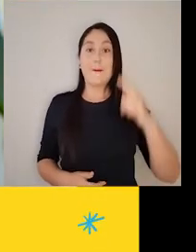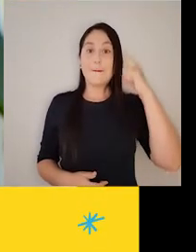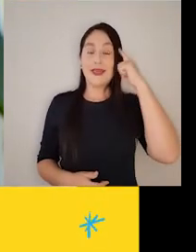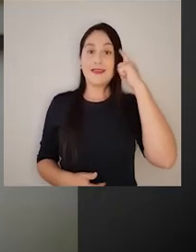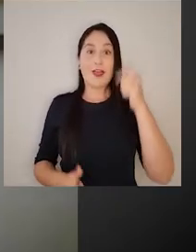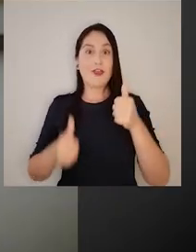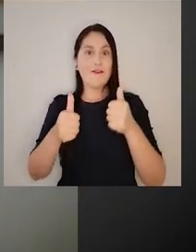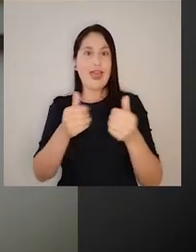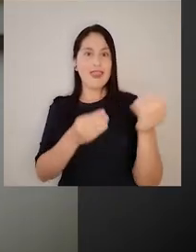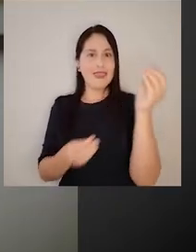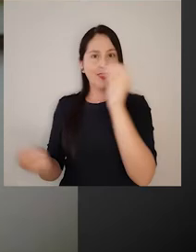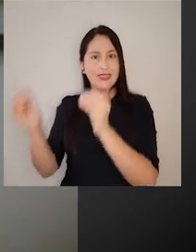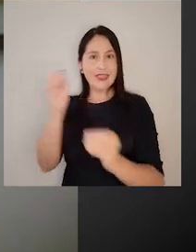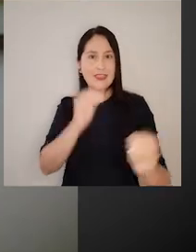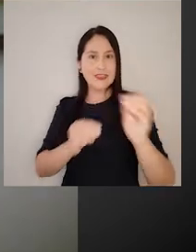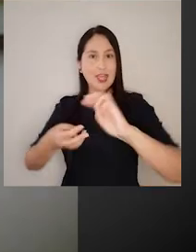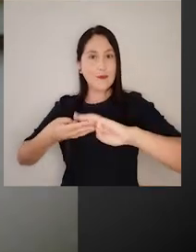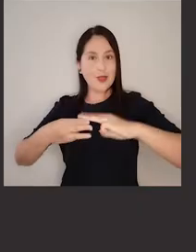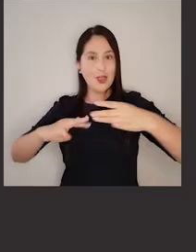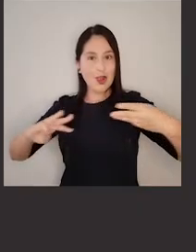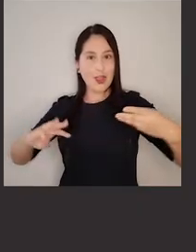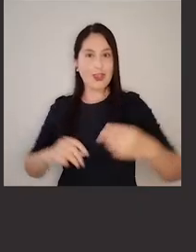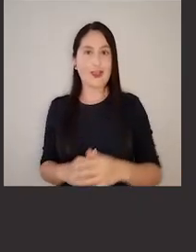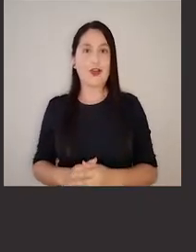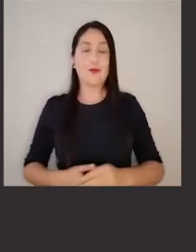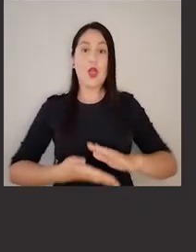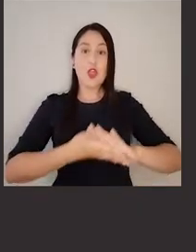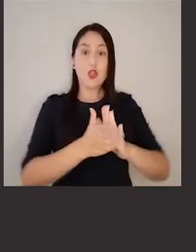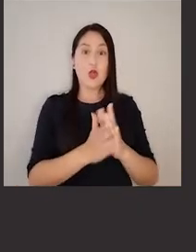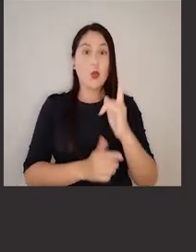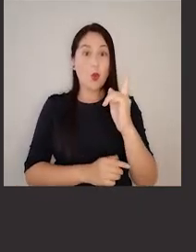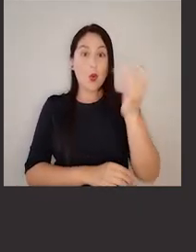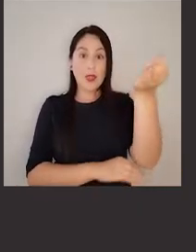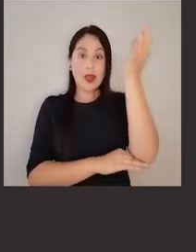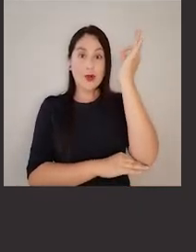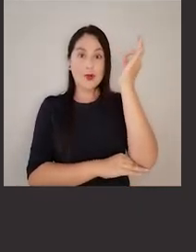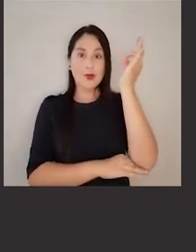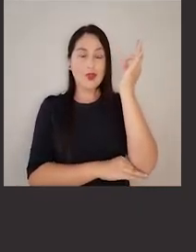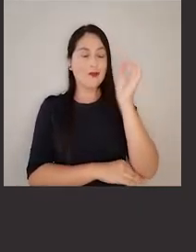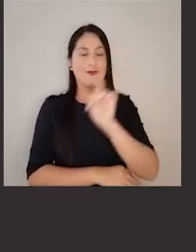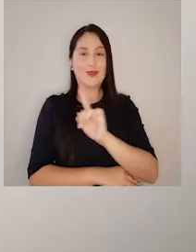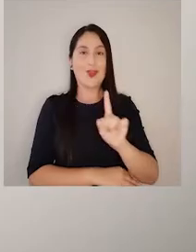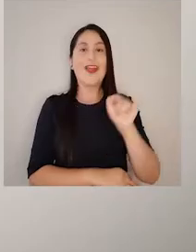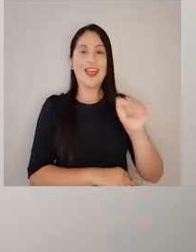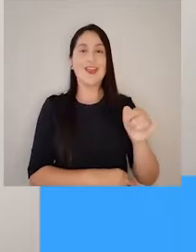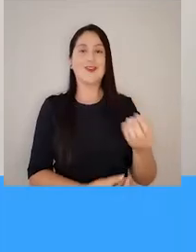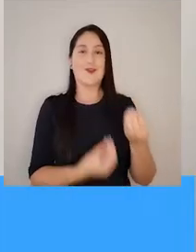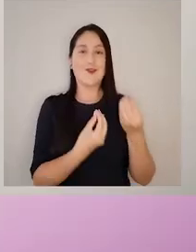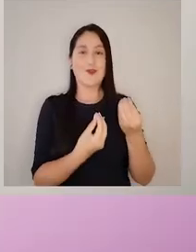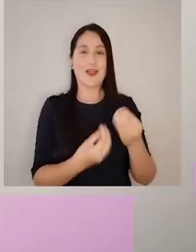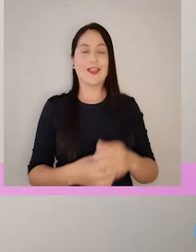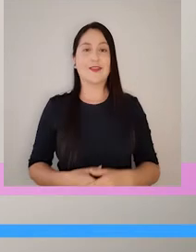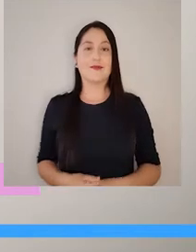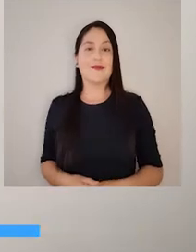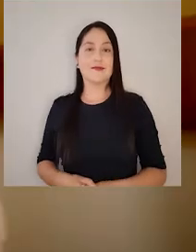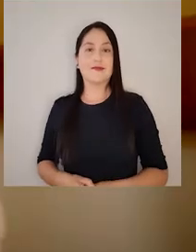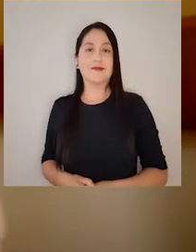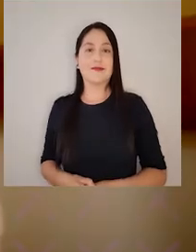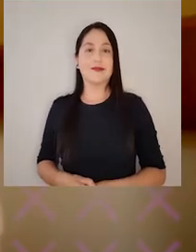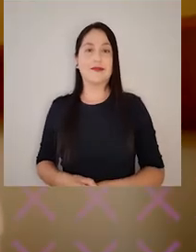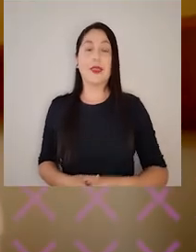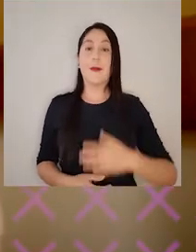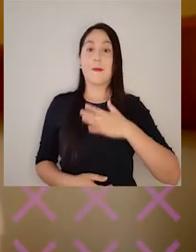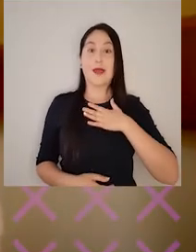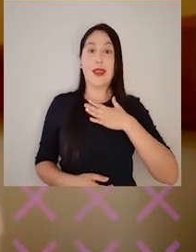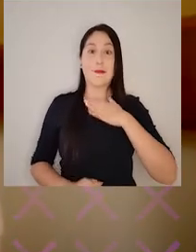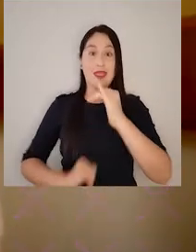pensado. No todo se hace tampoco en una sesión. Eso fue súper importante. No fue una escala más. Para